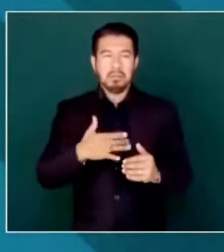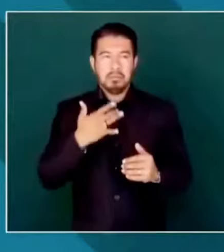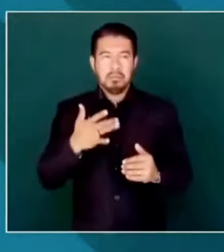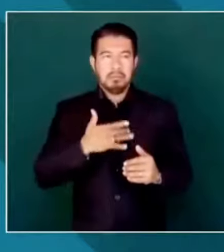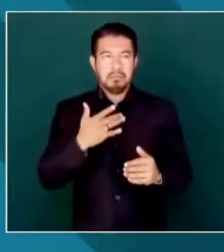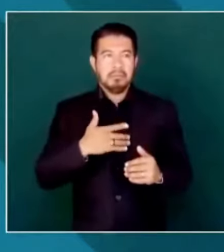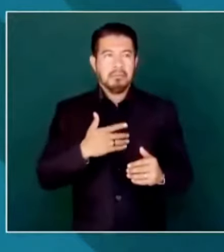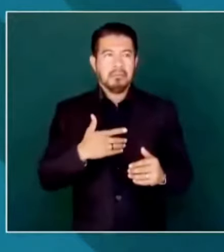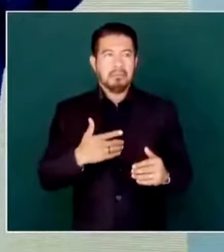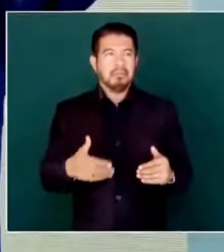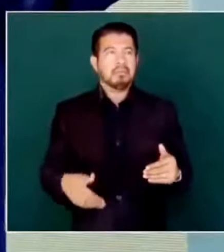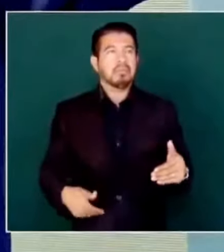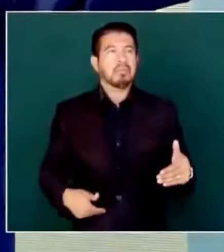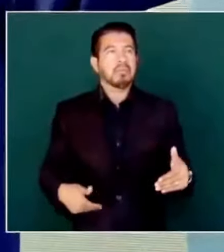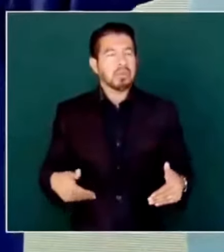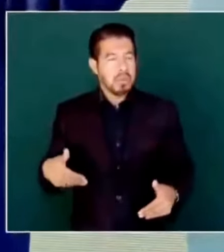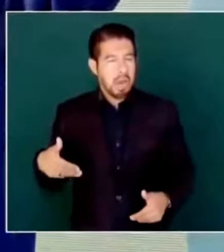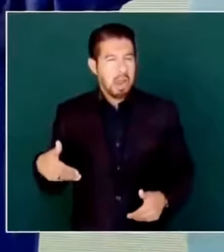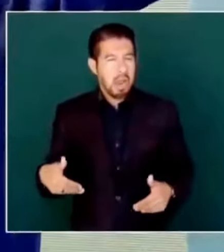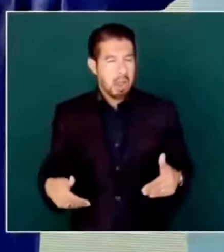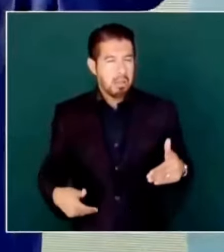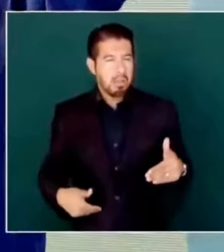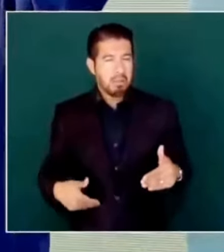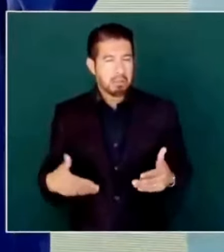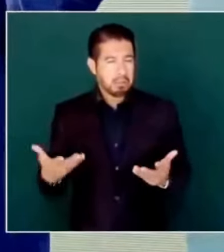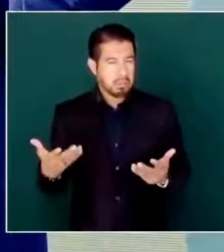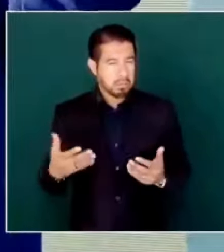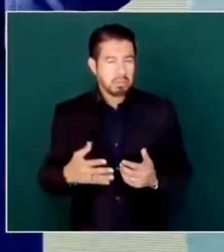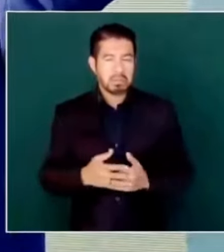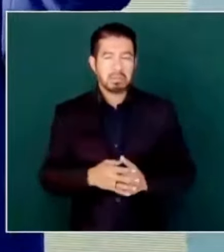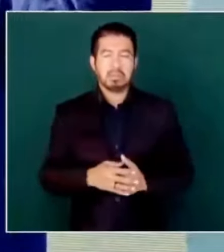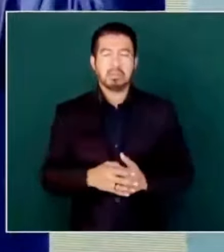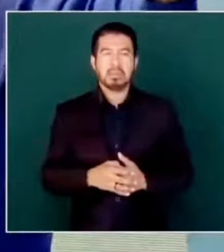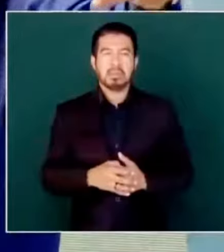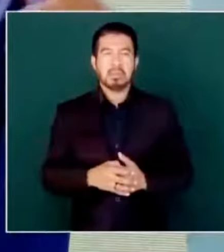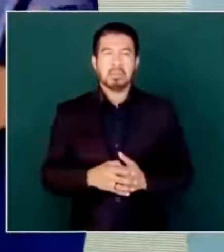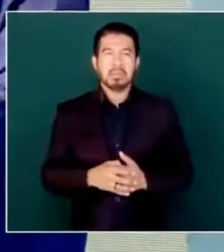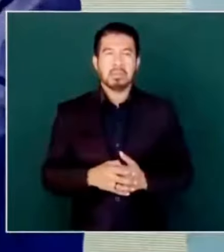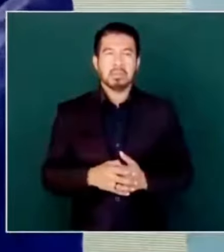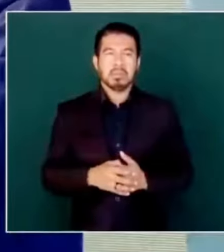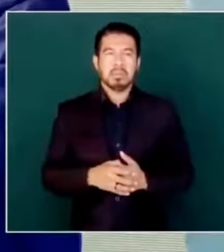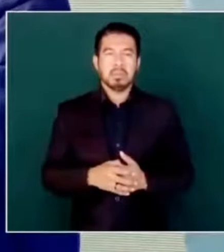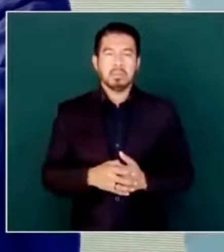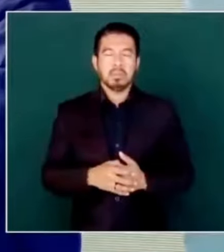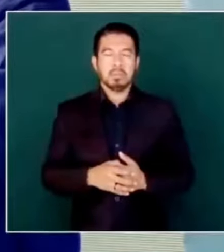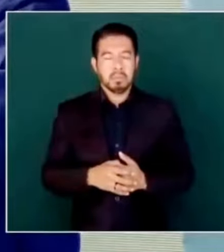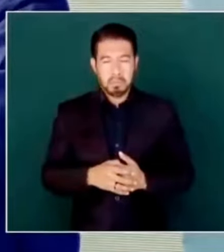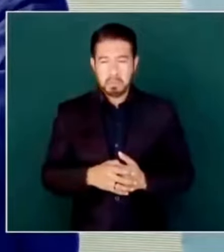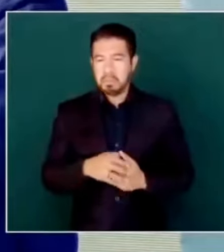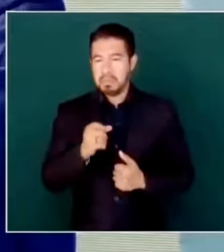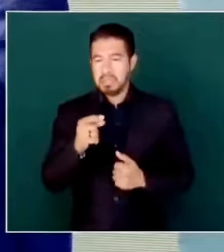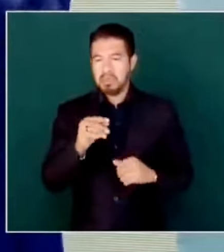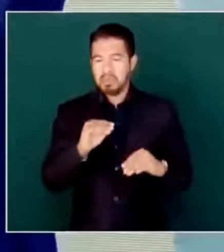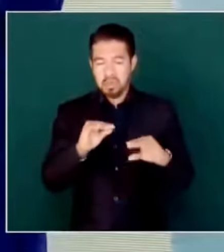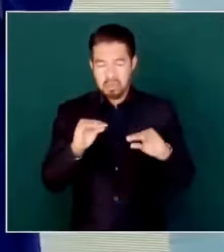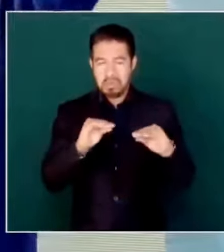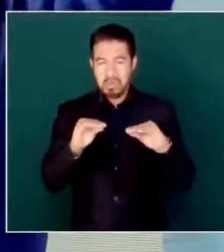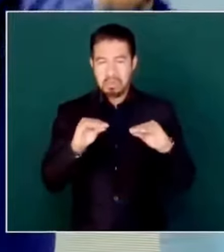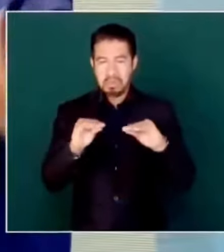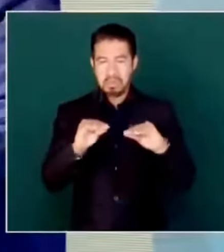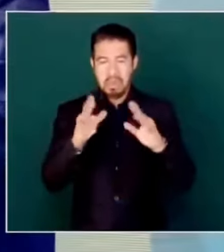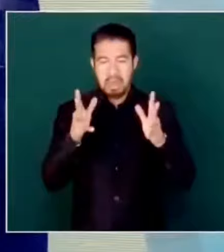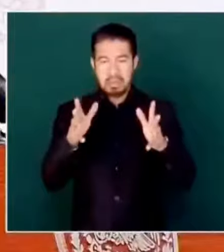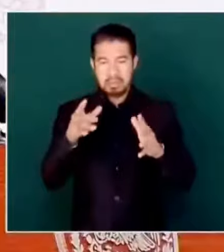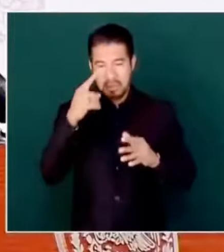todos esos movimientos eran los ejemplos a